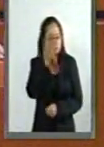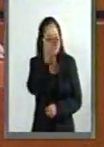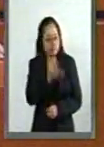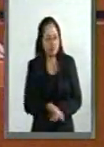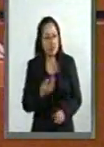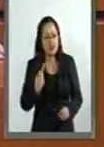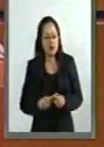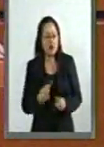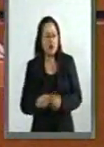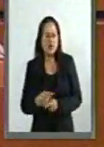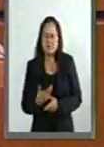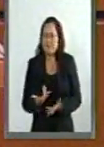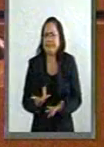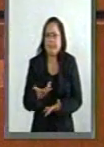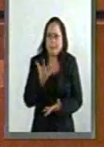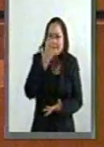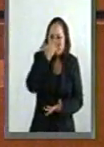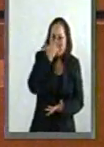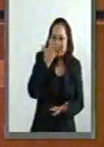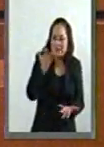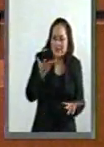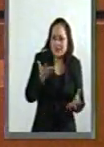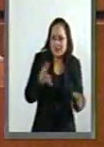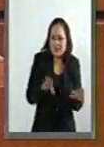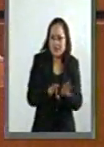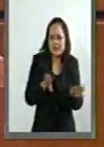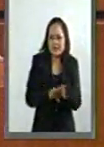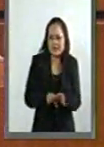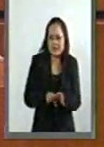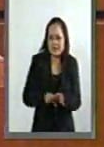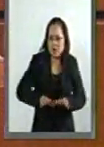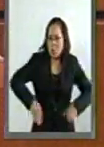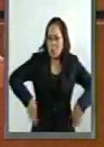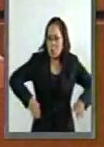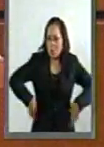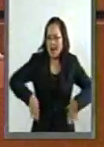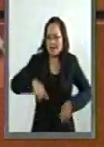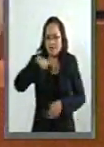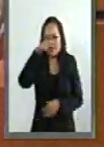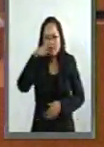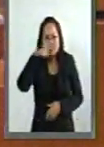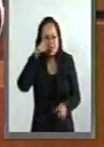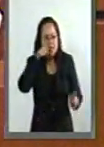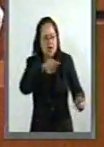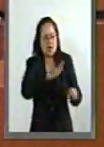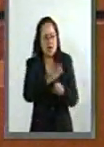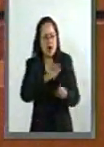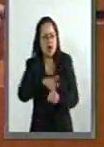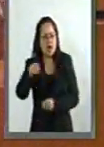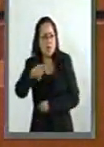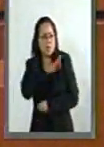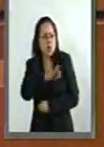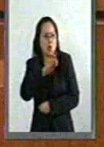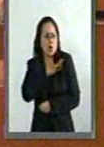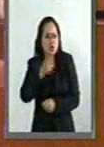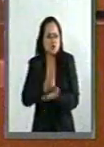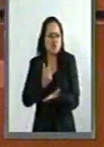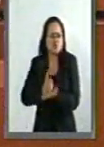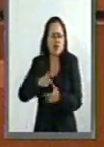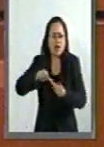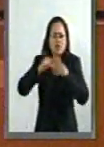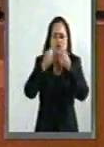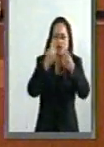qué escena tan bochornosa, arrogante y cobarde, usa su poder para amenazar a